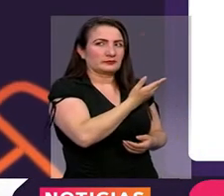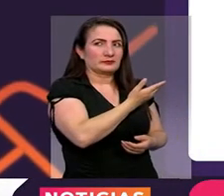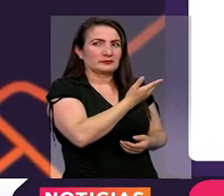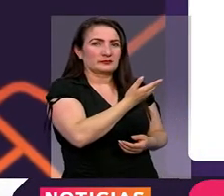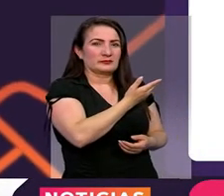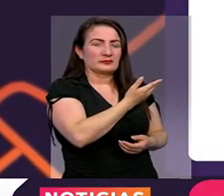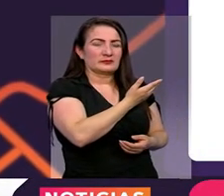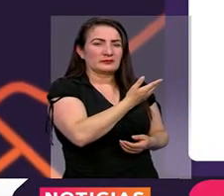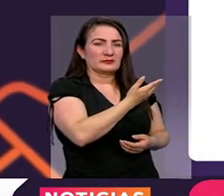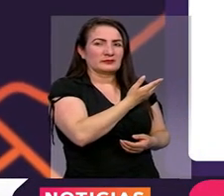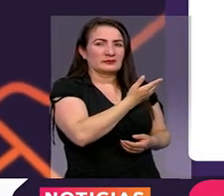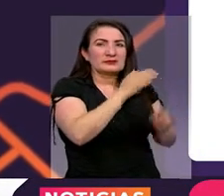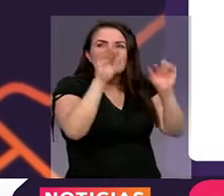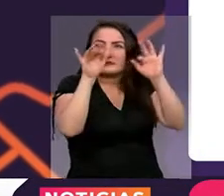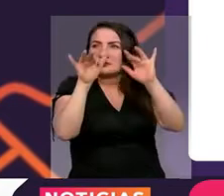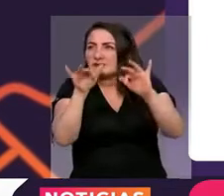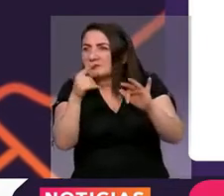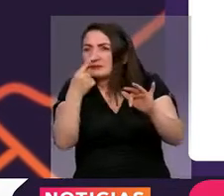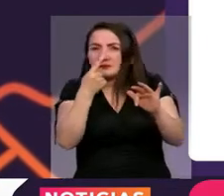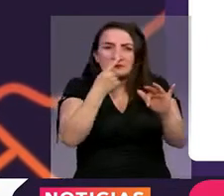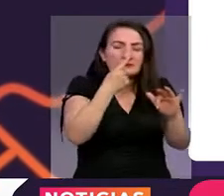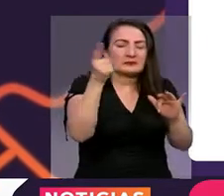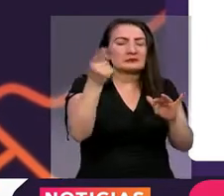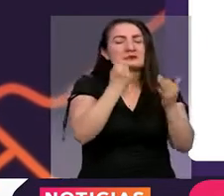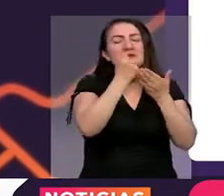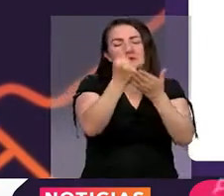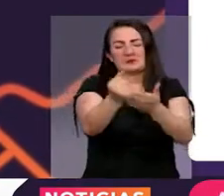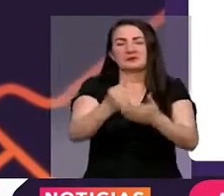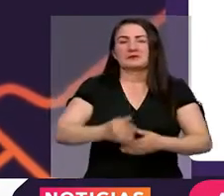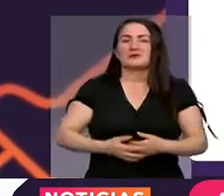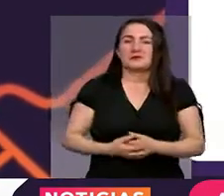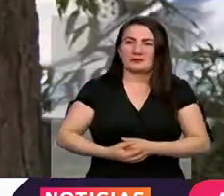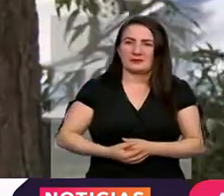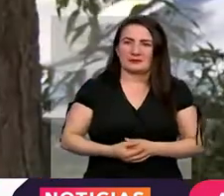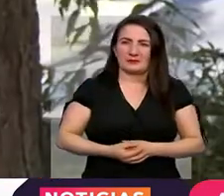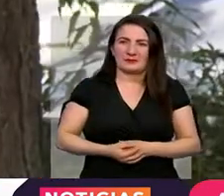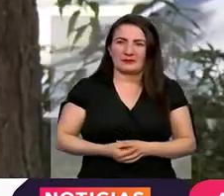.saludcapital.gob.com.